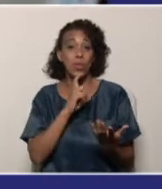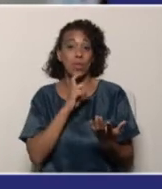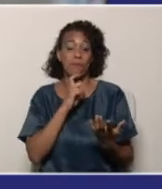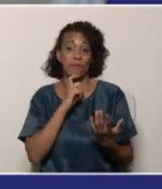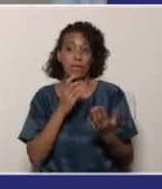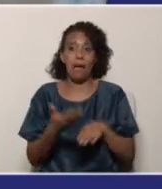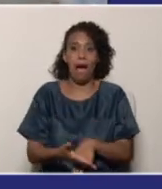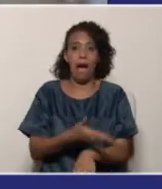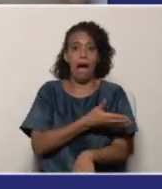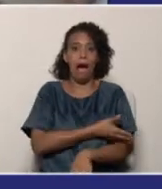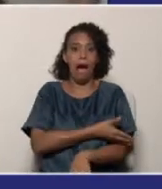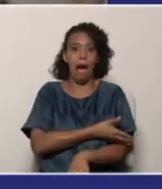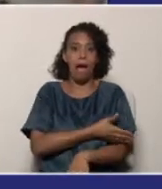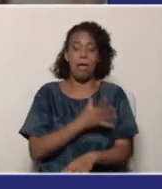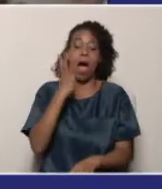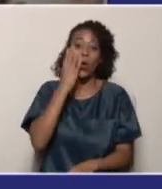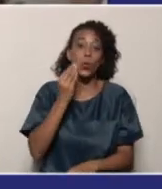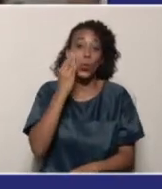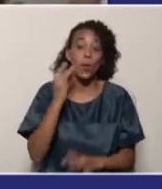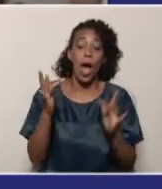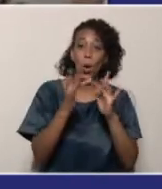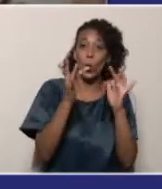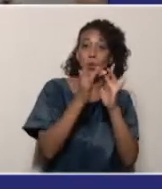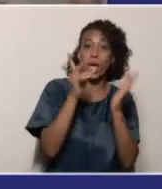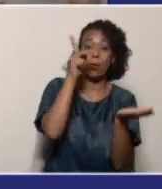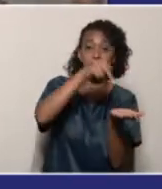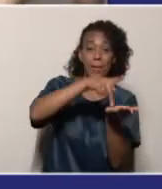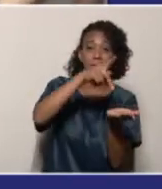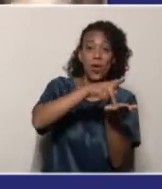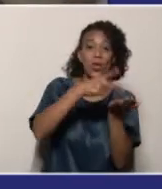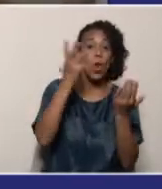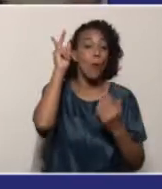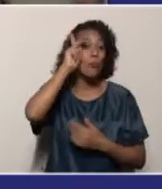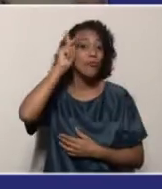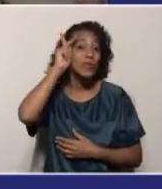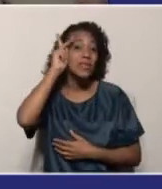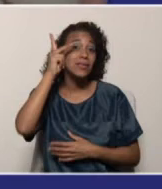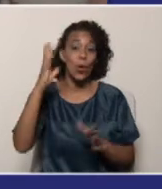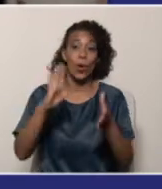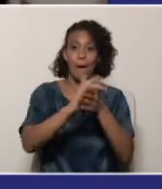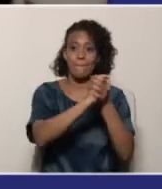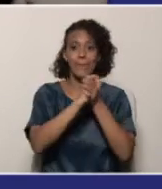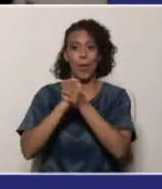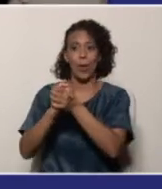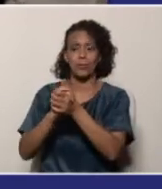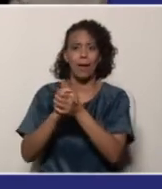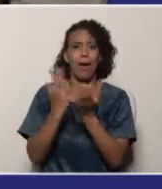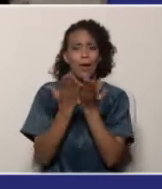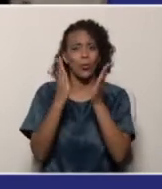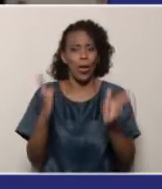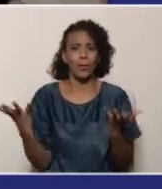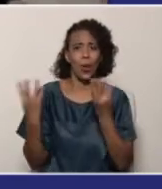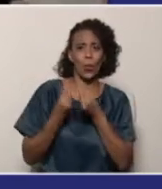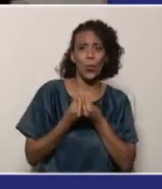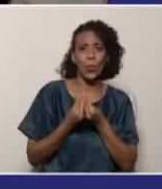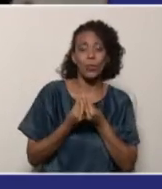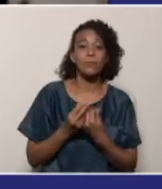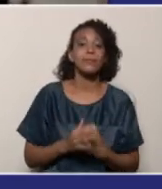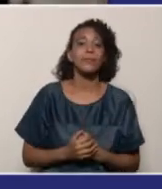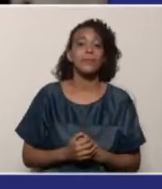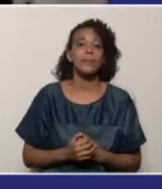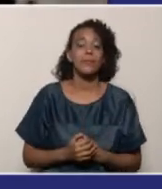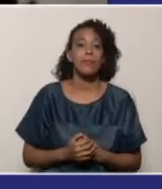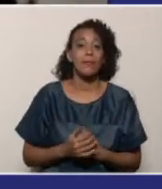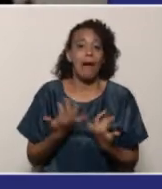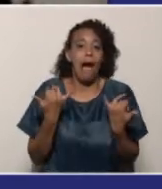principio, ya que estaba acostumbrada a la presencia de los profesores y nosotros los estudiantes, a nuestros compañeros.